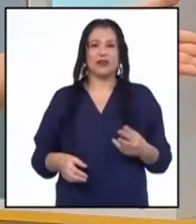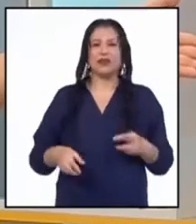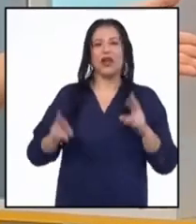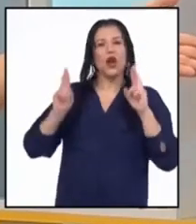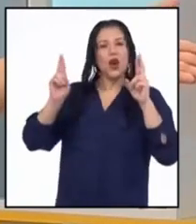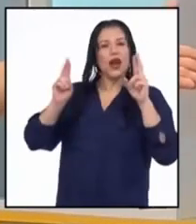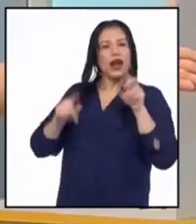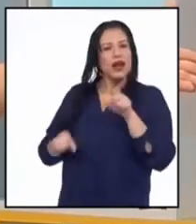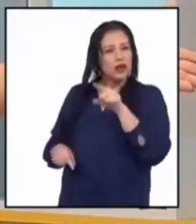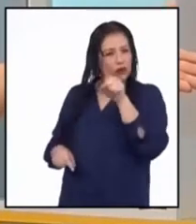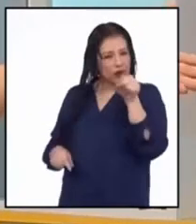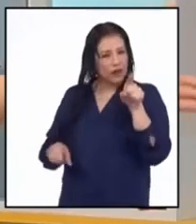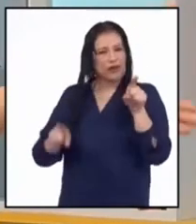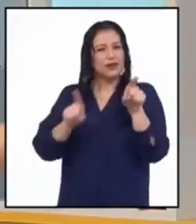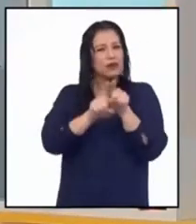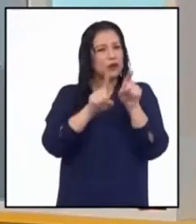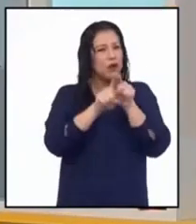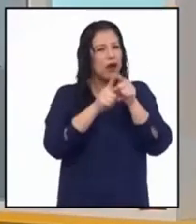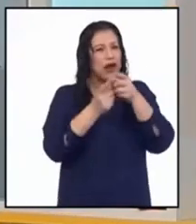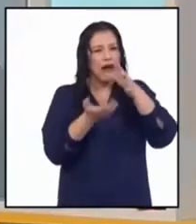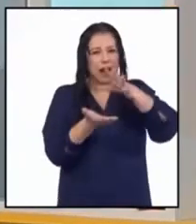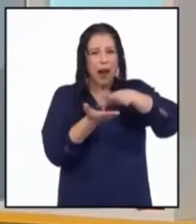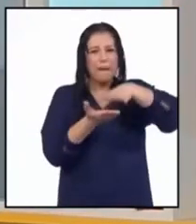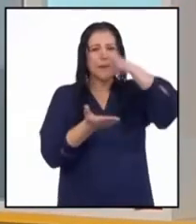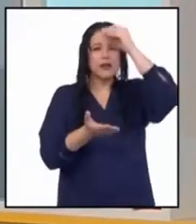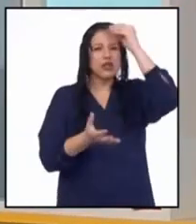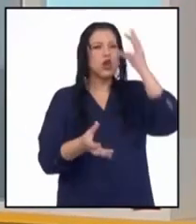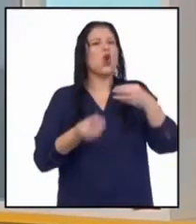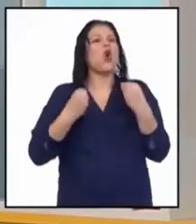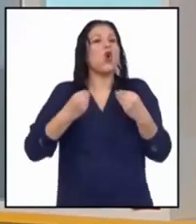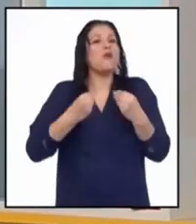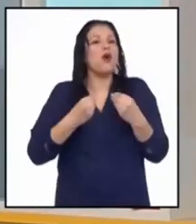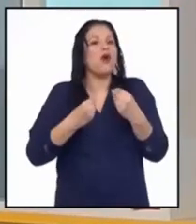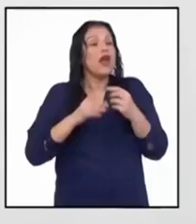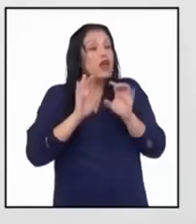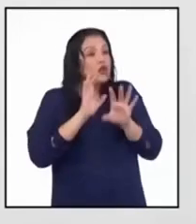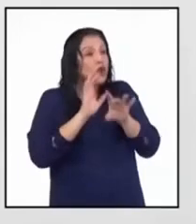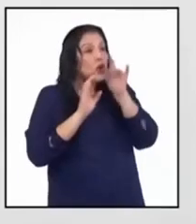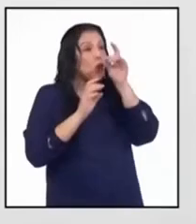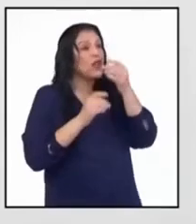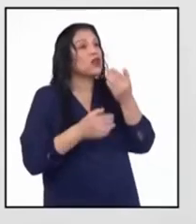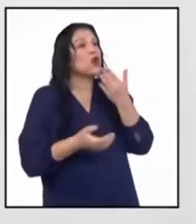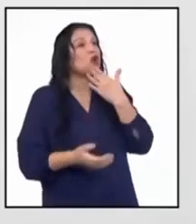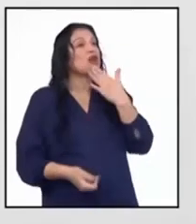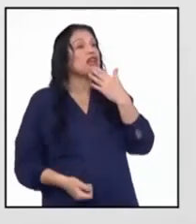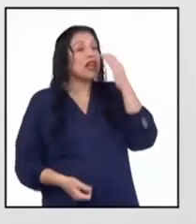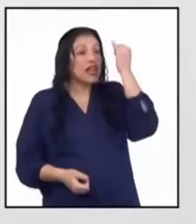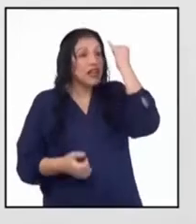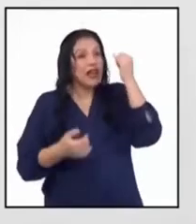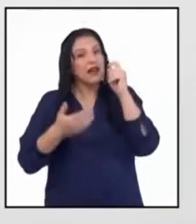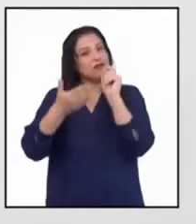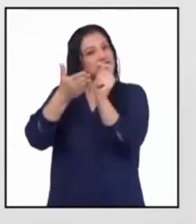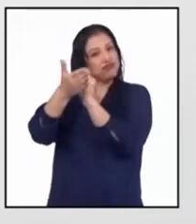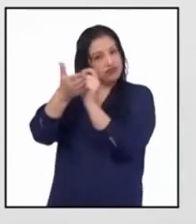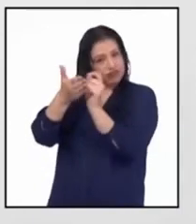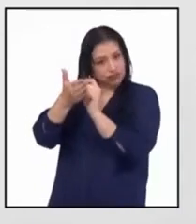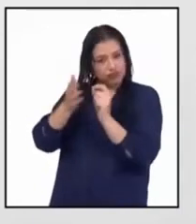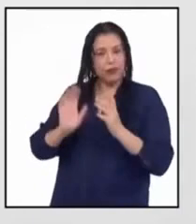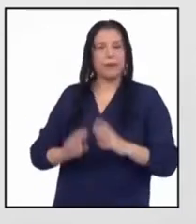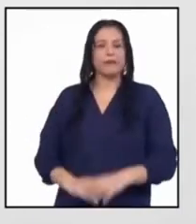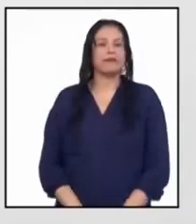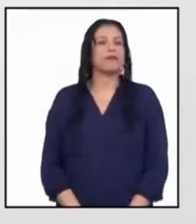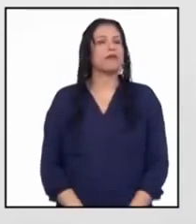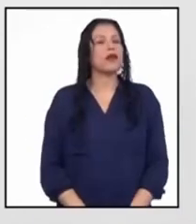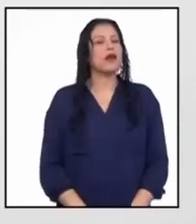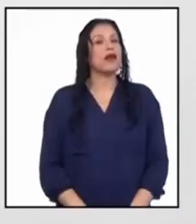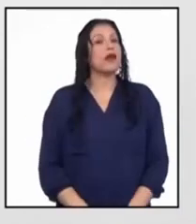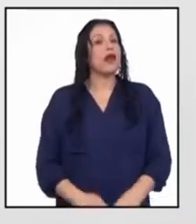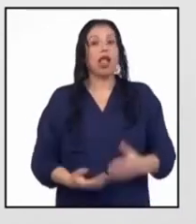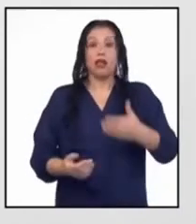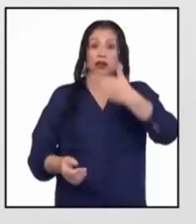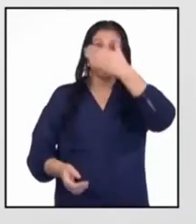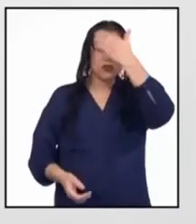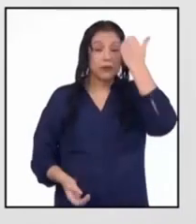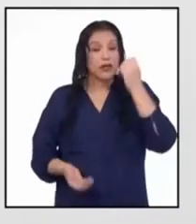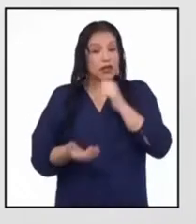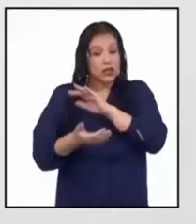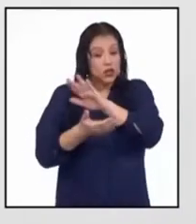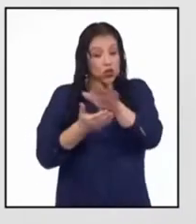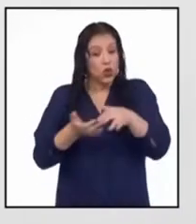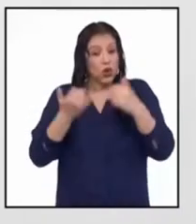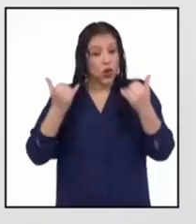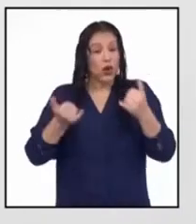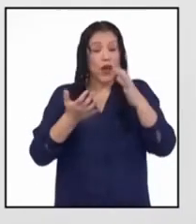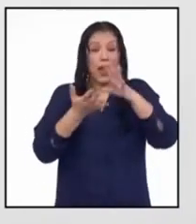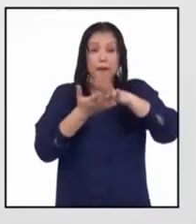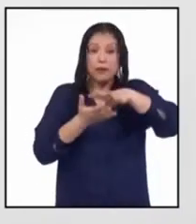y todos en sus casas también hayan aprendido a citar de acuerdo al modelo APA. No olviden que todo lo que hemos aprendido